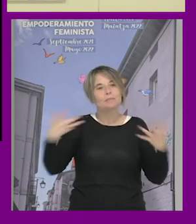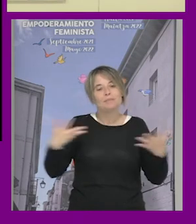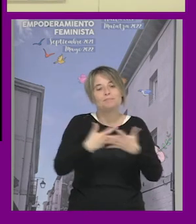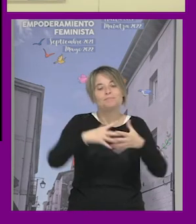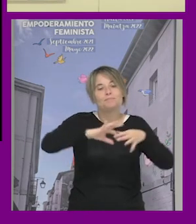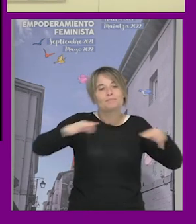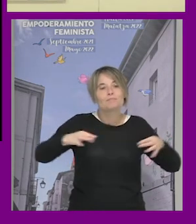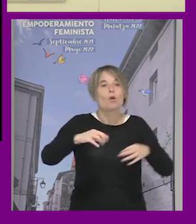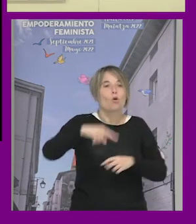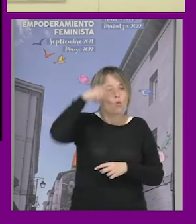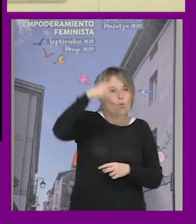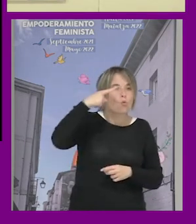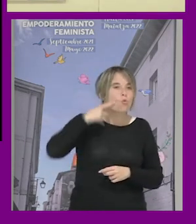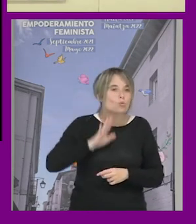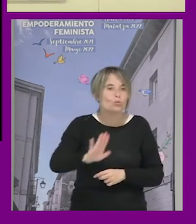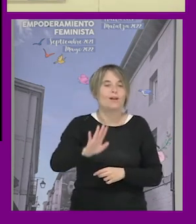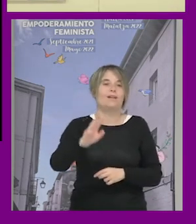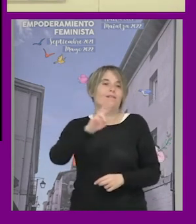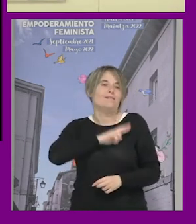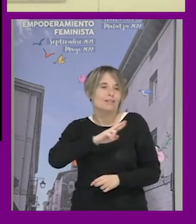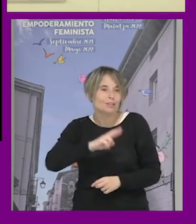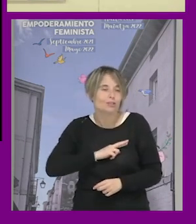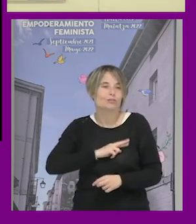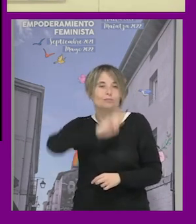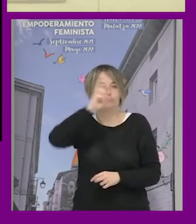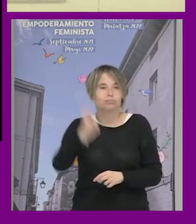cultural y religiosa y diversidad sexual y de género ¿vale?